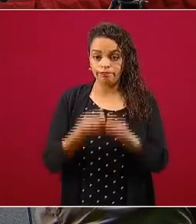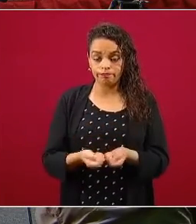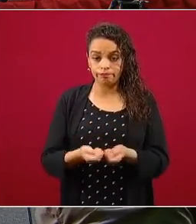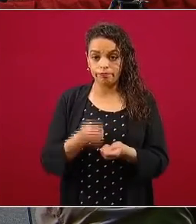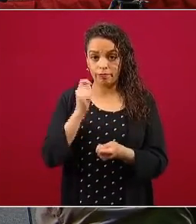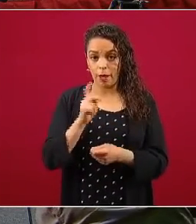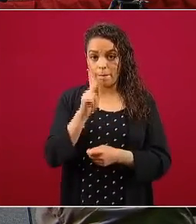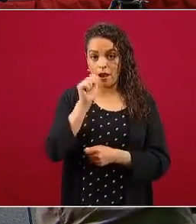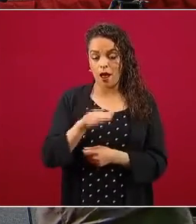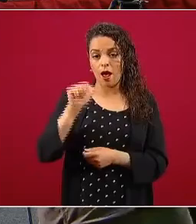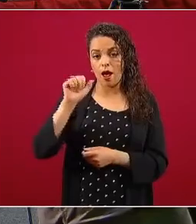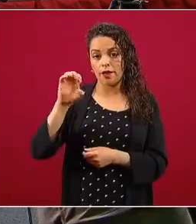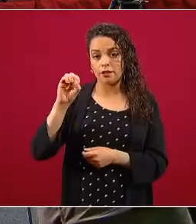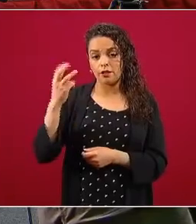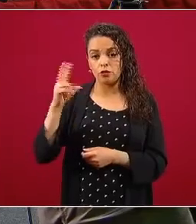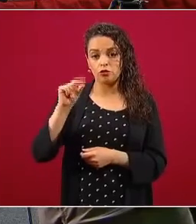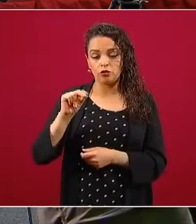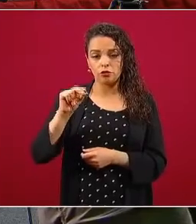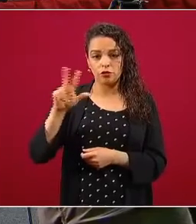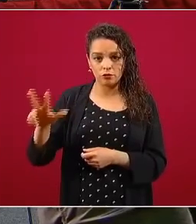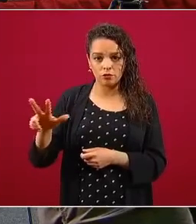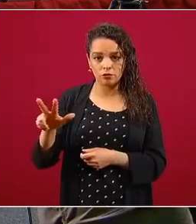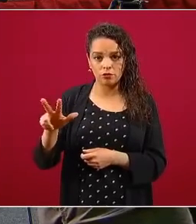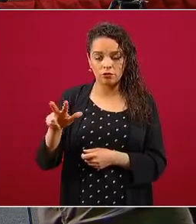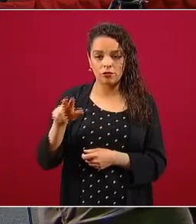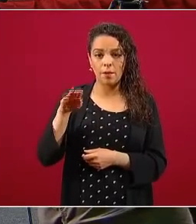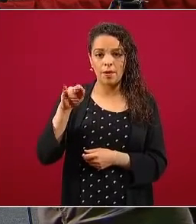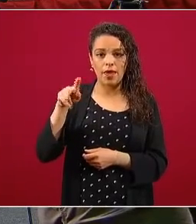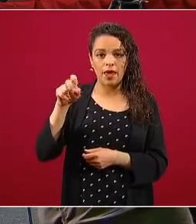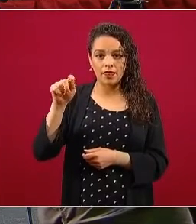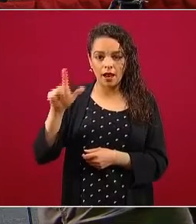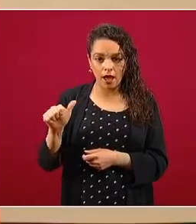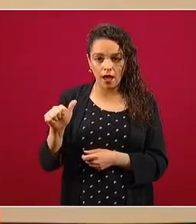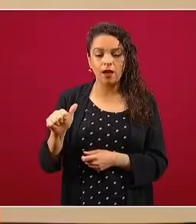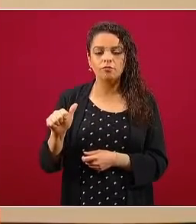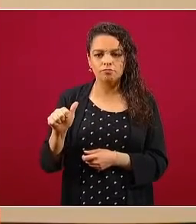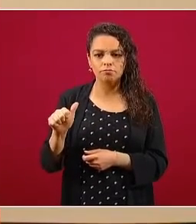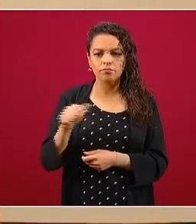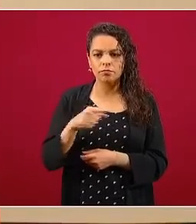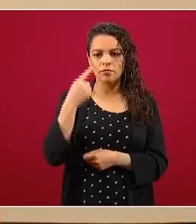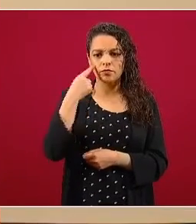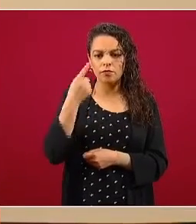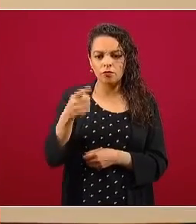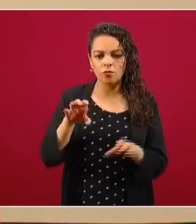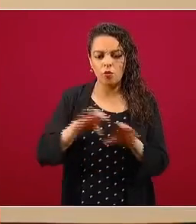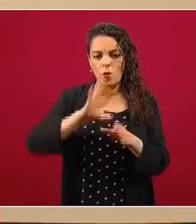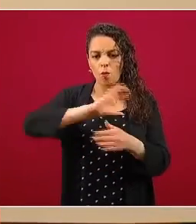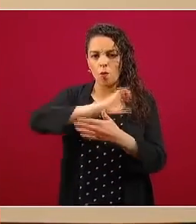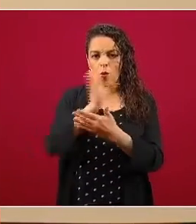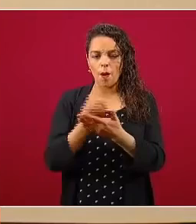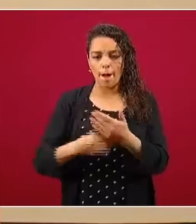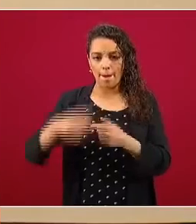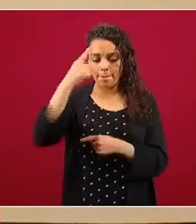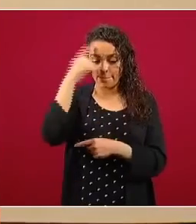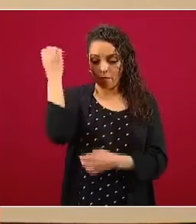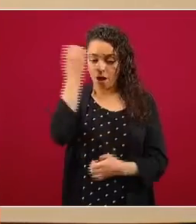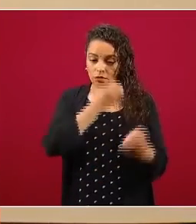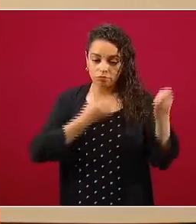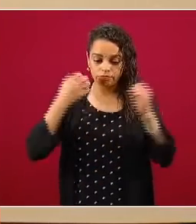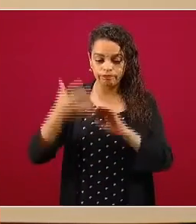0388-2M-MIQUETLA fue migrada a un contrato de exploración-explotación